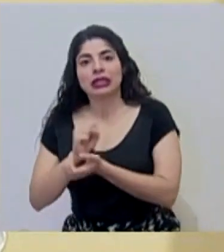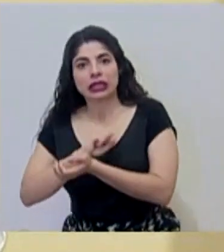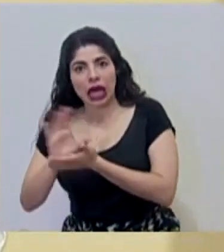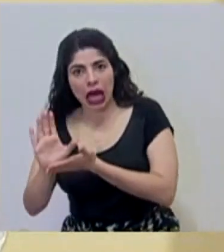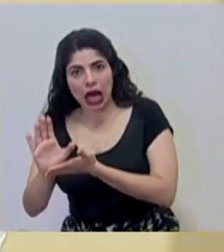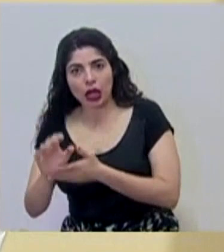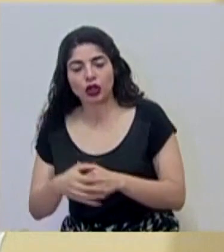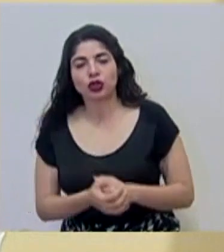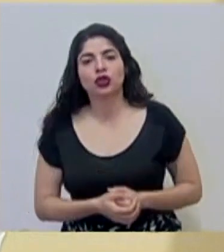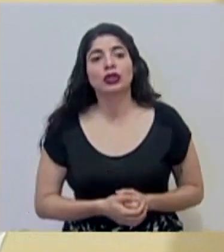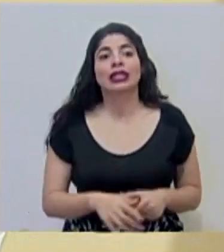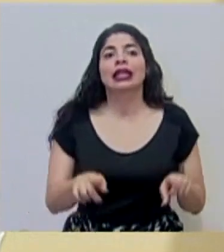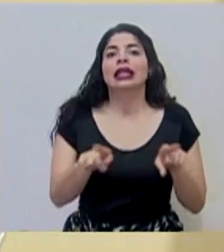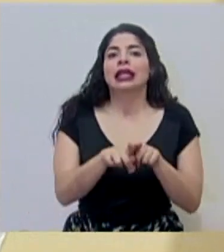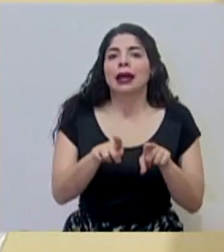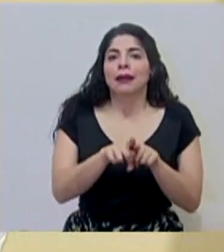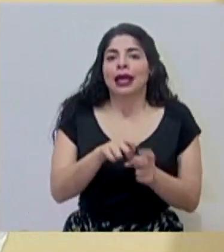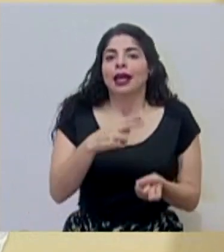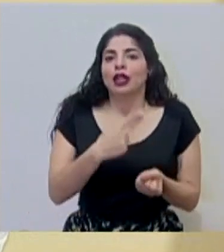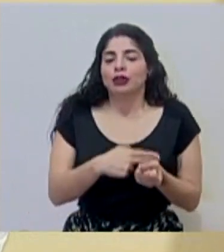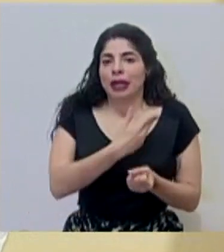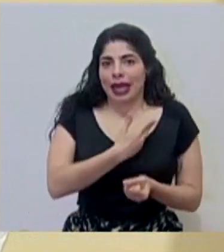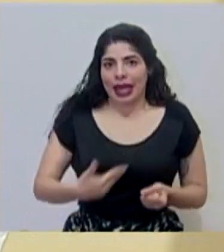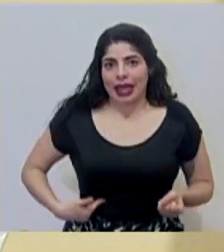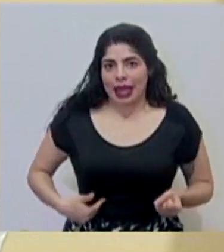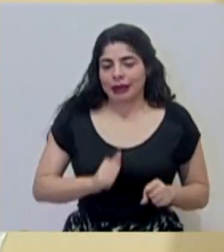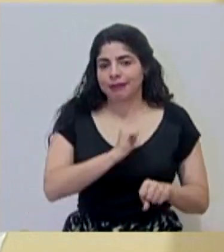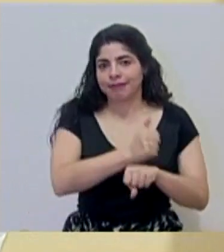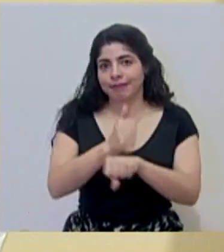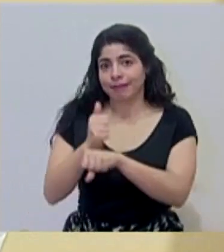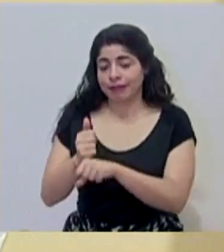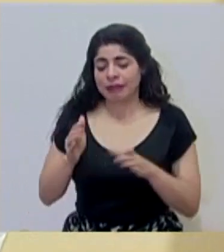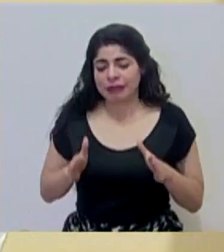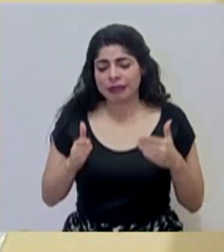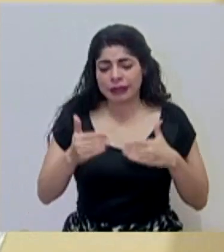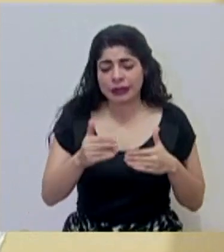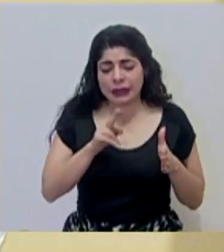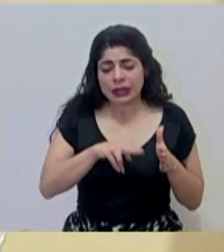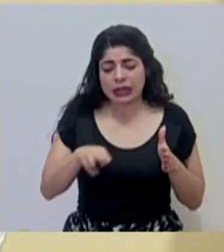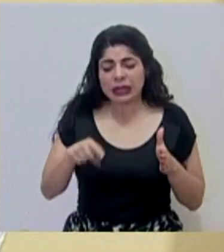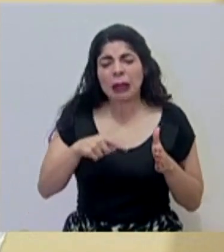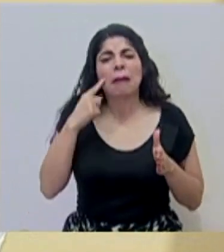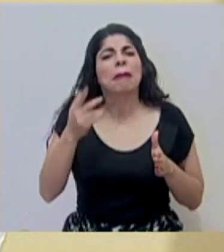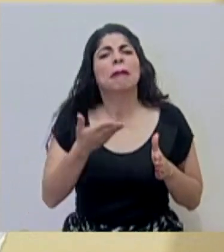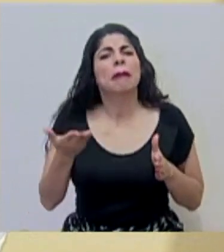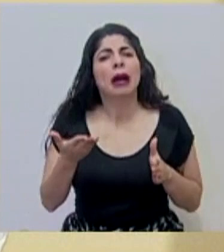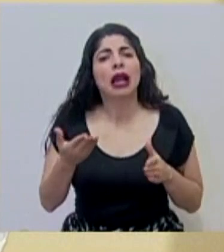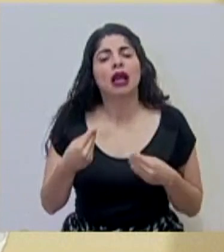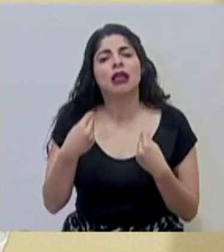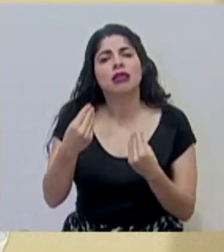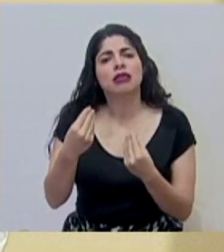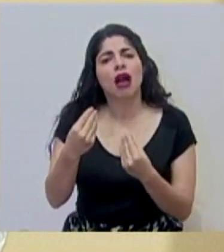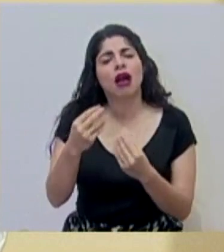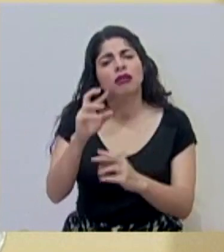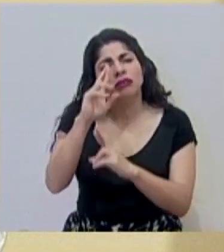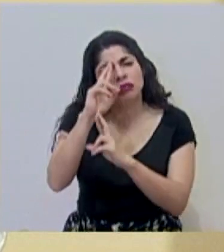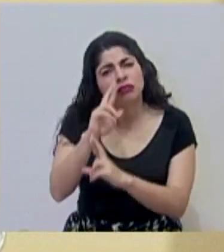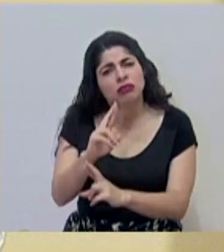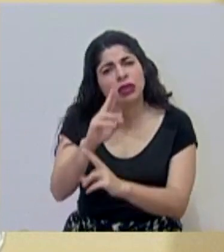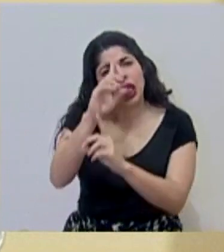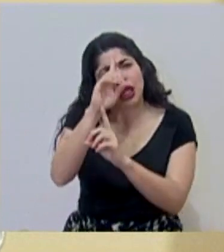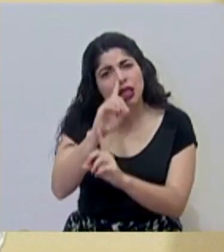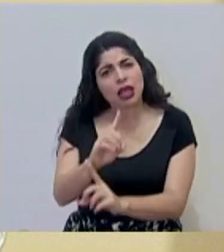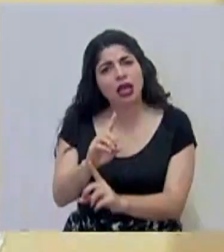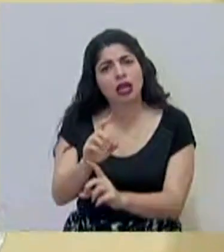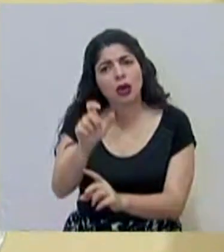San Carlos y también en el hospital de Heredia. Todo esto para darle un trato digno a cada uno